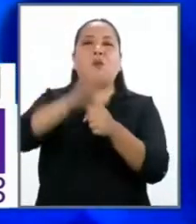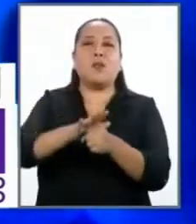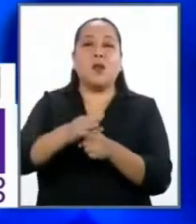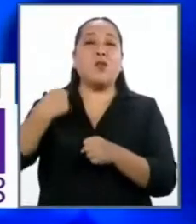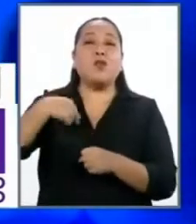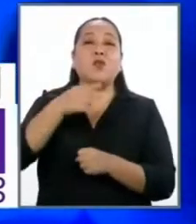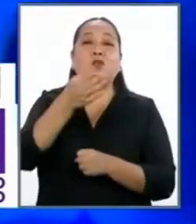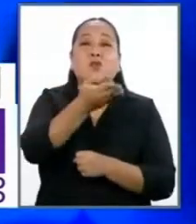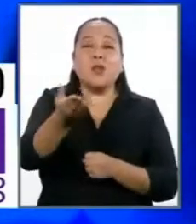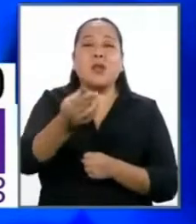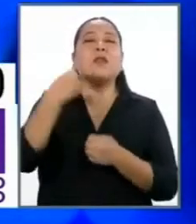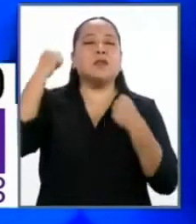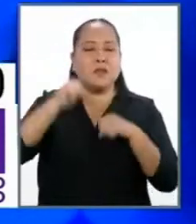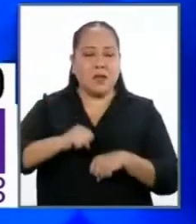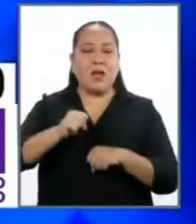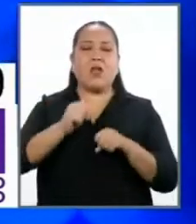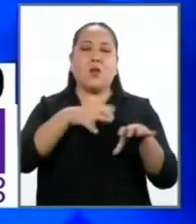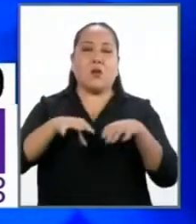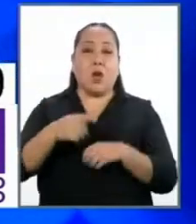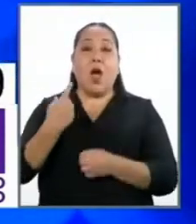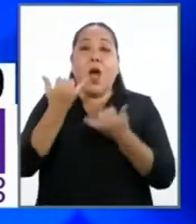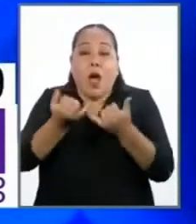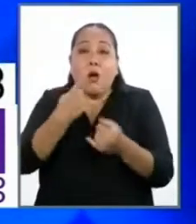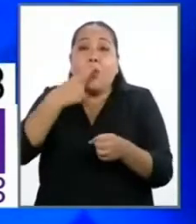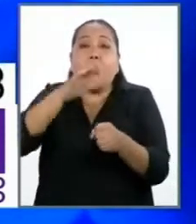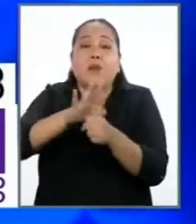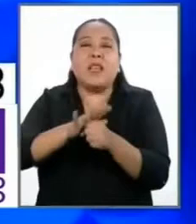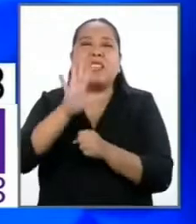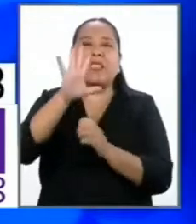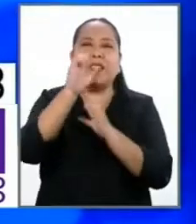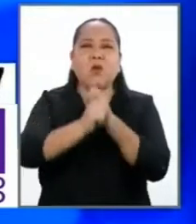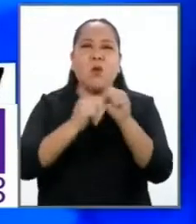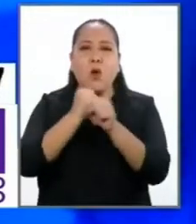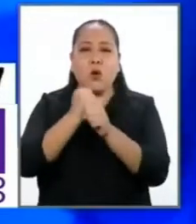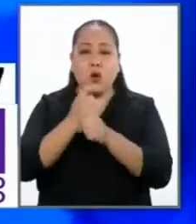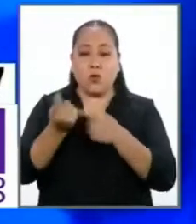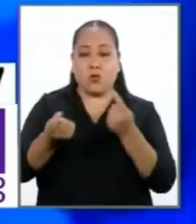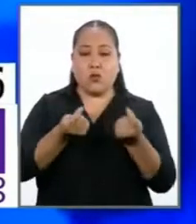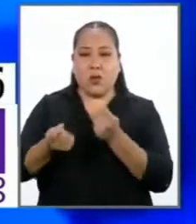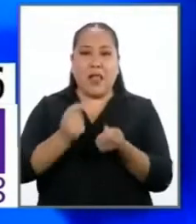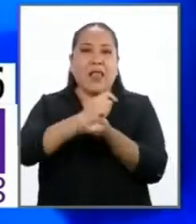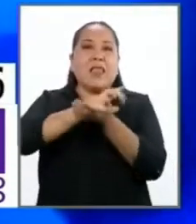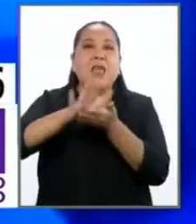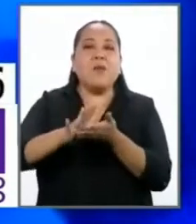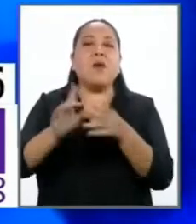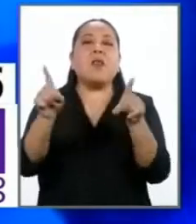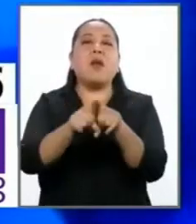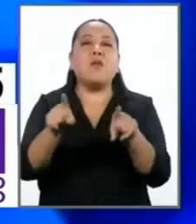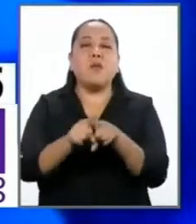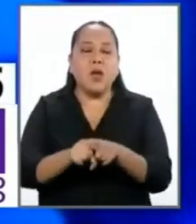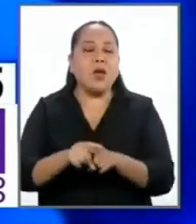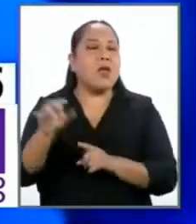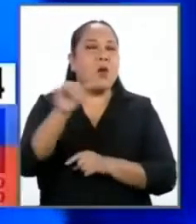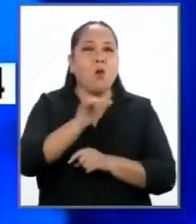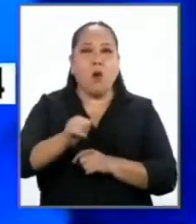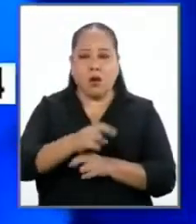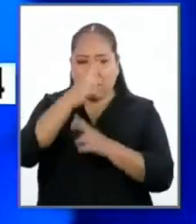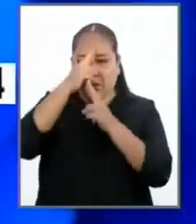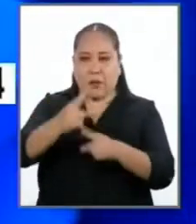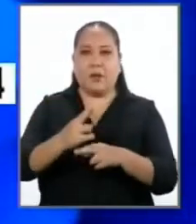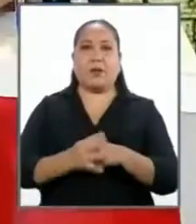y lo hemos cumplido. Ahora les prometemos que vamos a tener cinco años de un gobierno limpio y también lo vamos a cumplir.